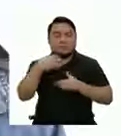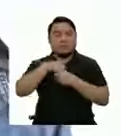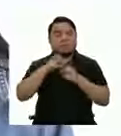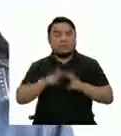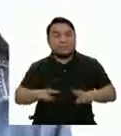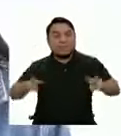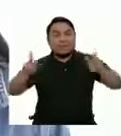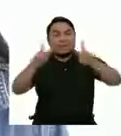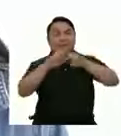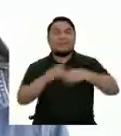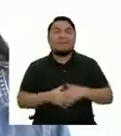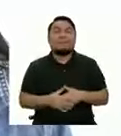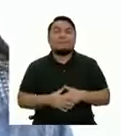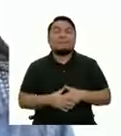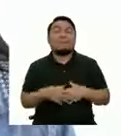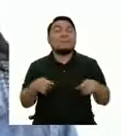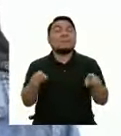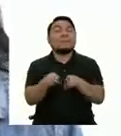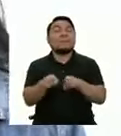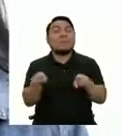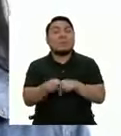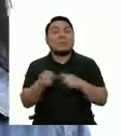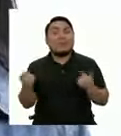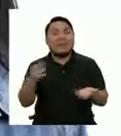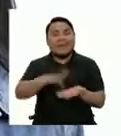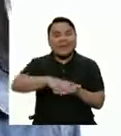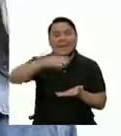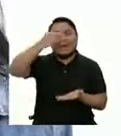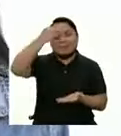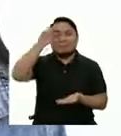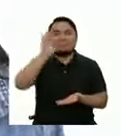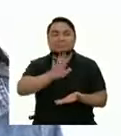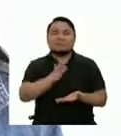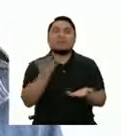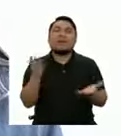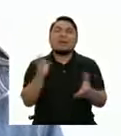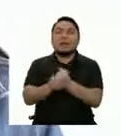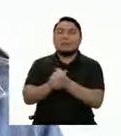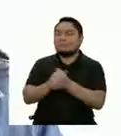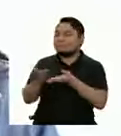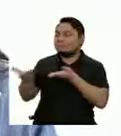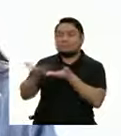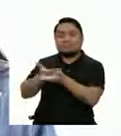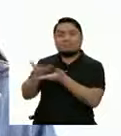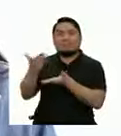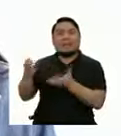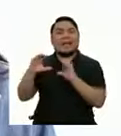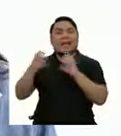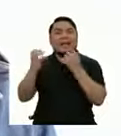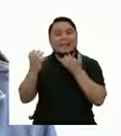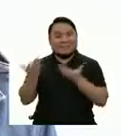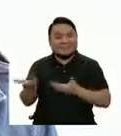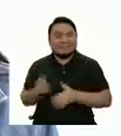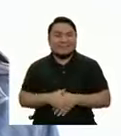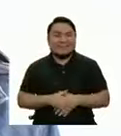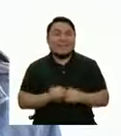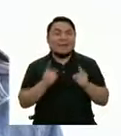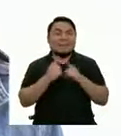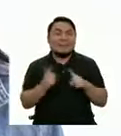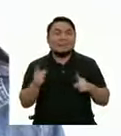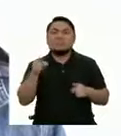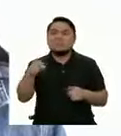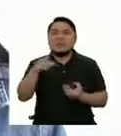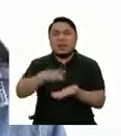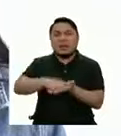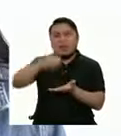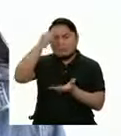De la misma forma aprendemos de nuestras compañeras y compañeros de clase Pero no solo